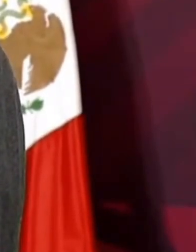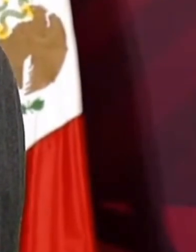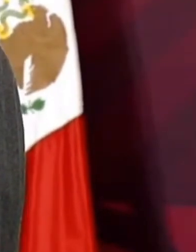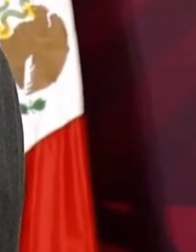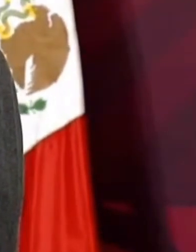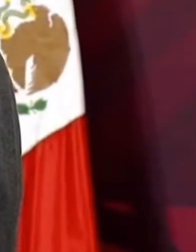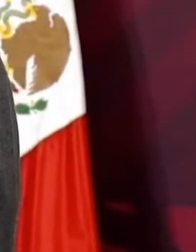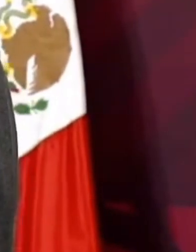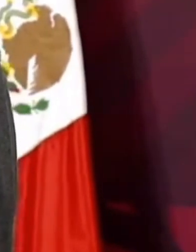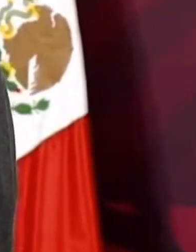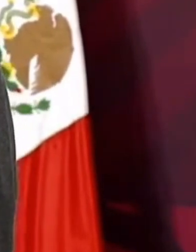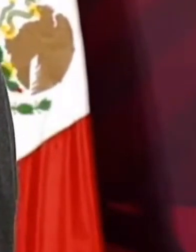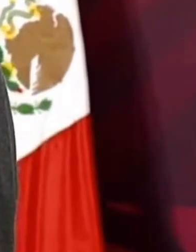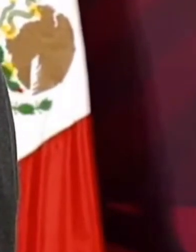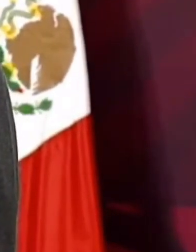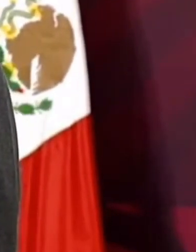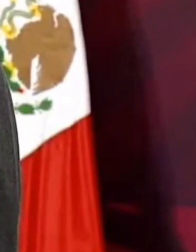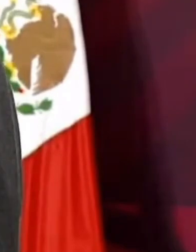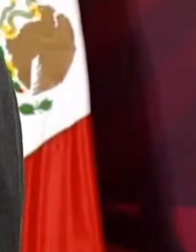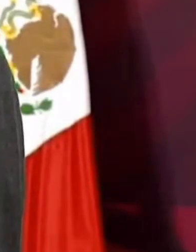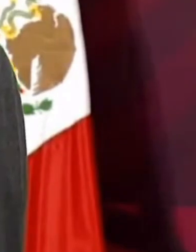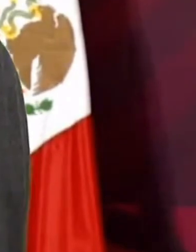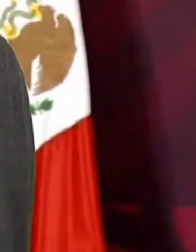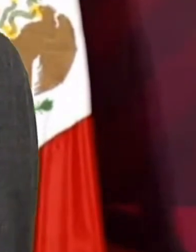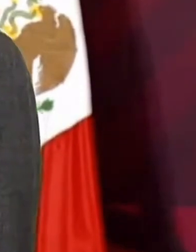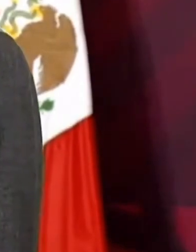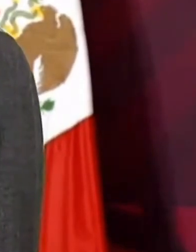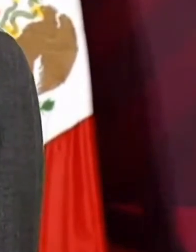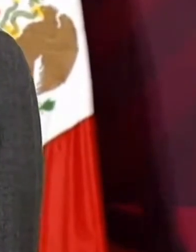como integrantes de la sociedad civil,